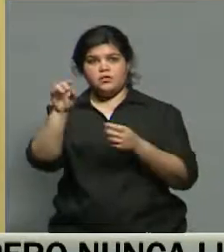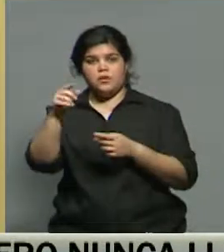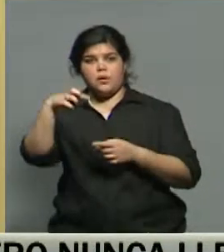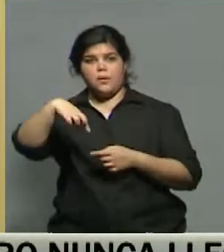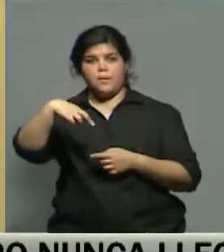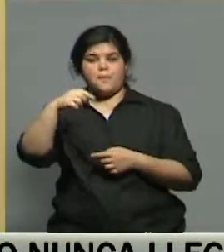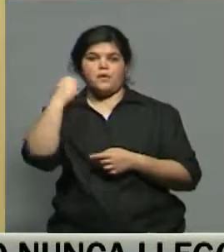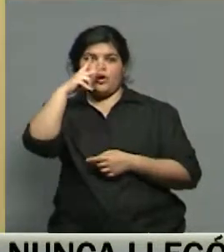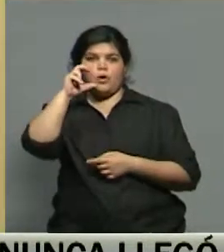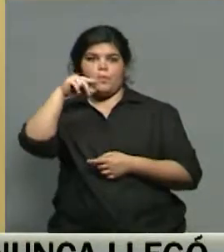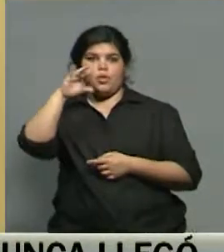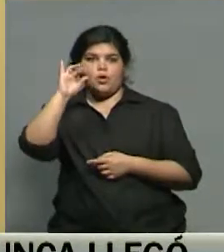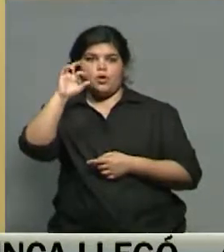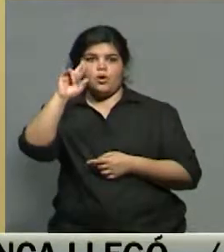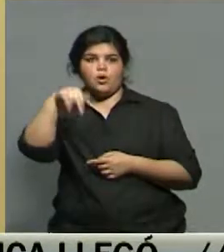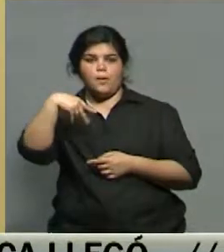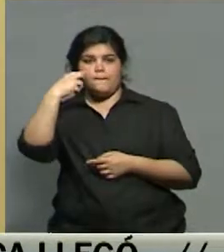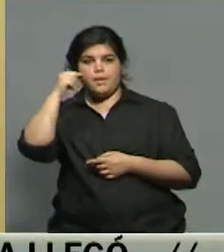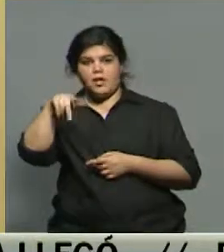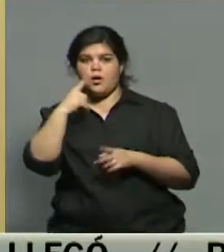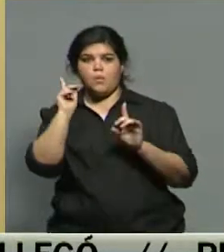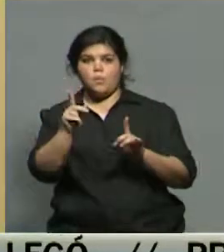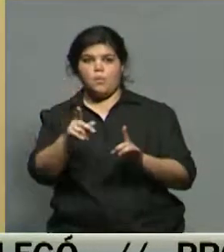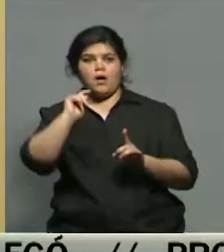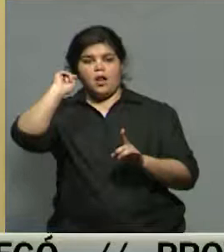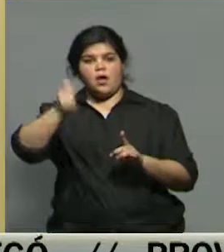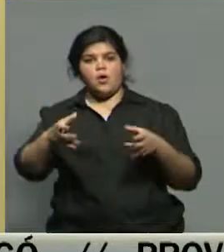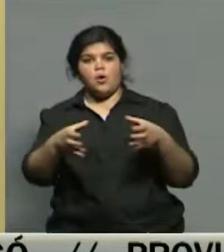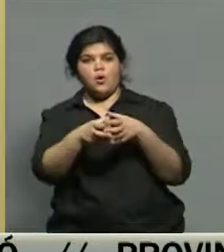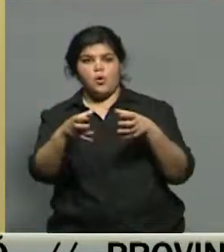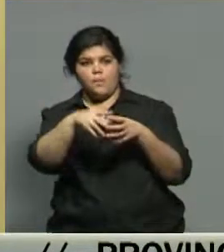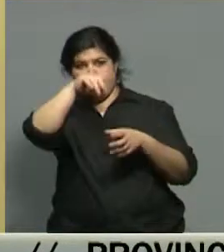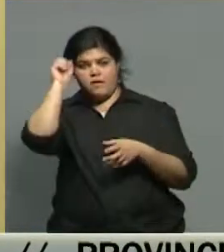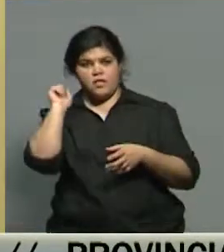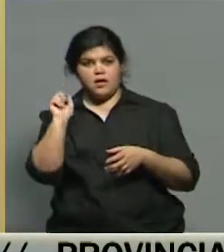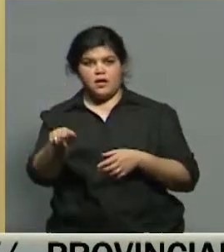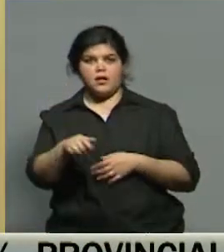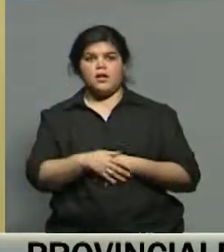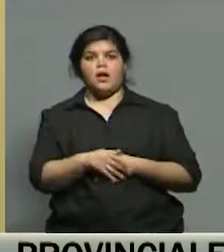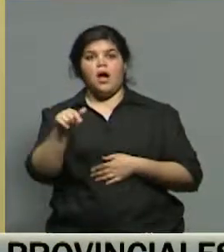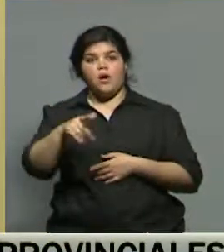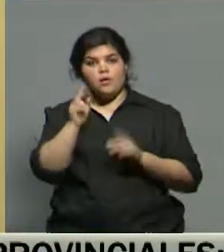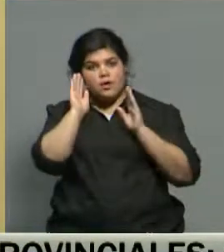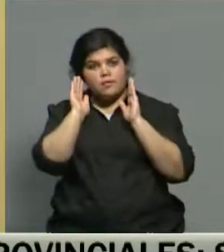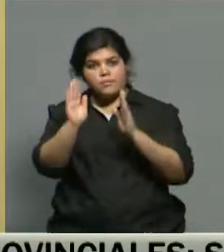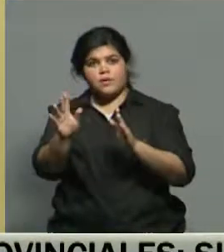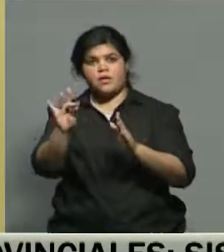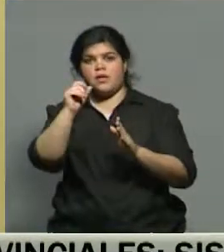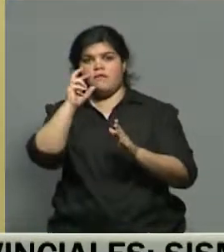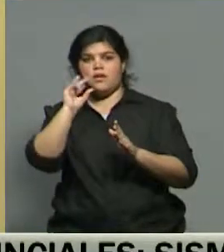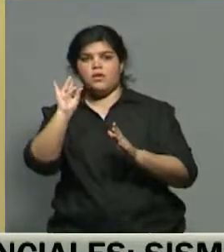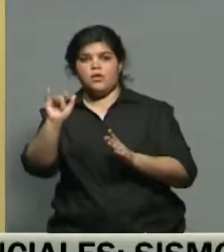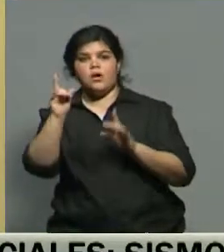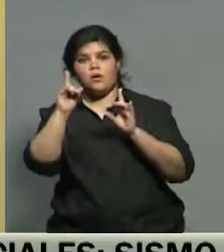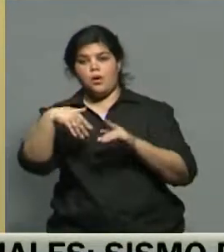Pi, como lo dijo la Cámara Federal. Vamos a seguir de cerca la situación entonces del diputado debido y su